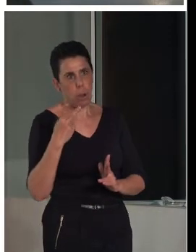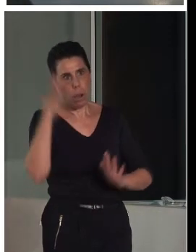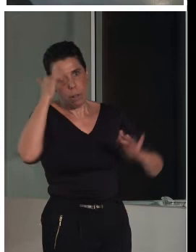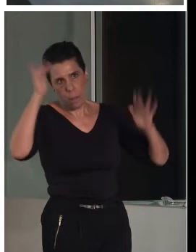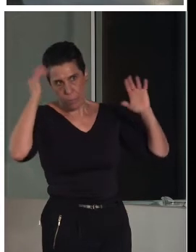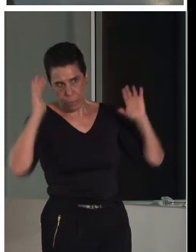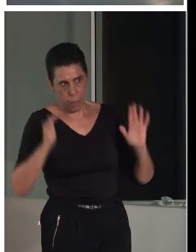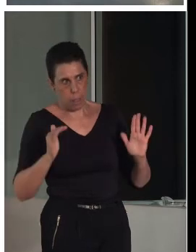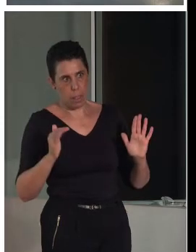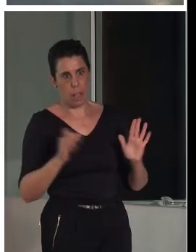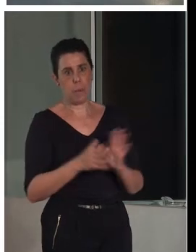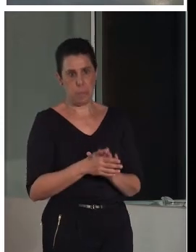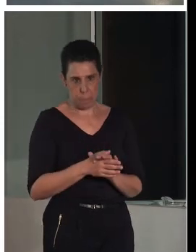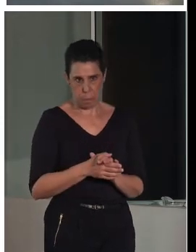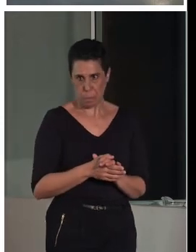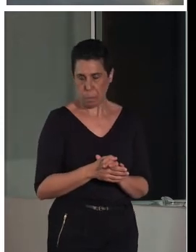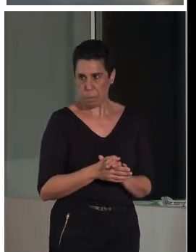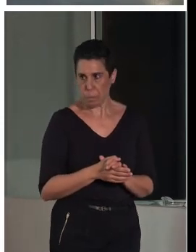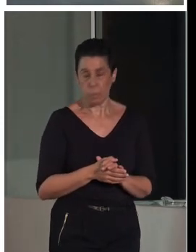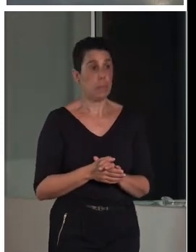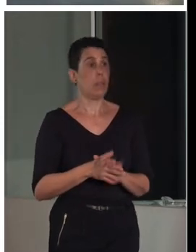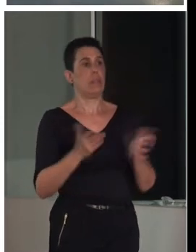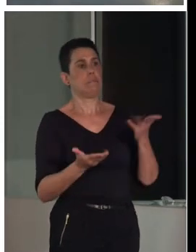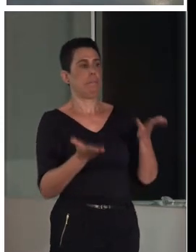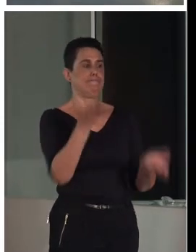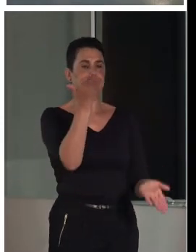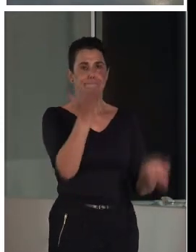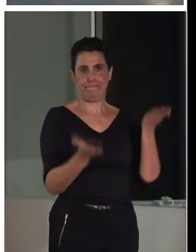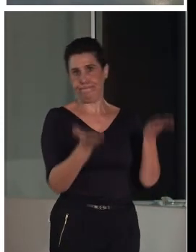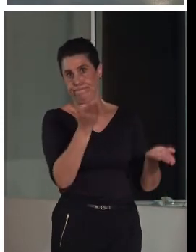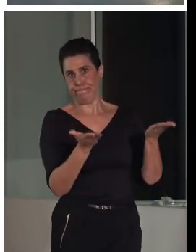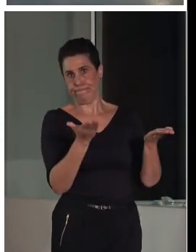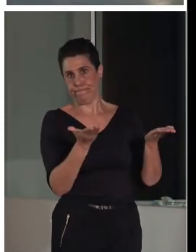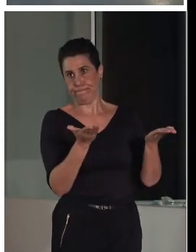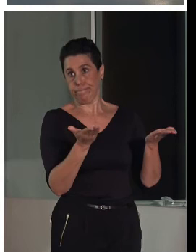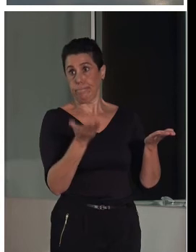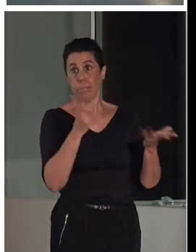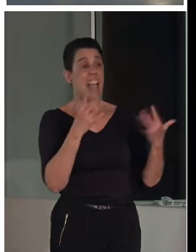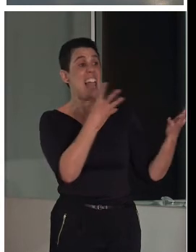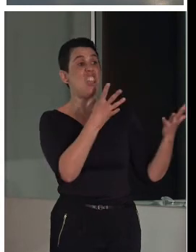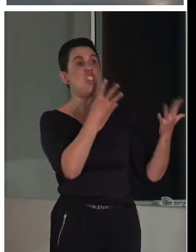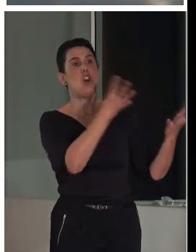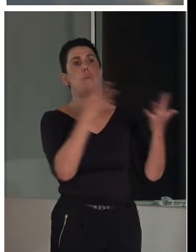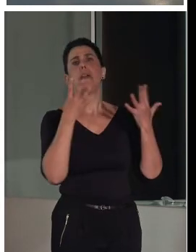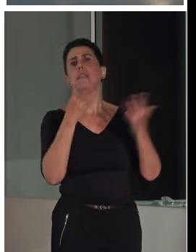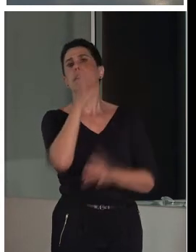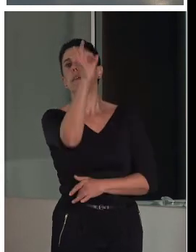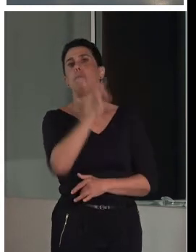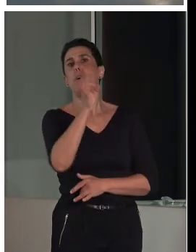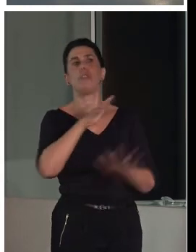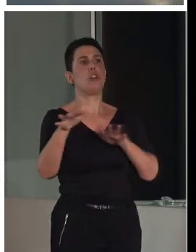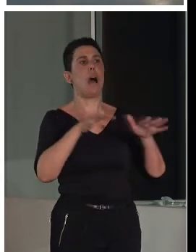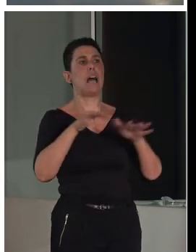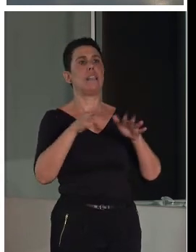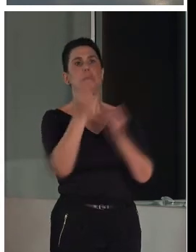¿Vale? Entonces, hay un desequilibrio muy grande. El 99% de la actividad económica está desvinculada de los recursos